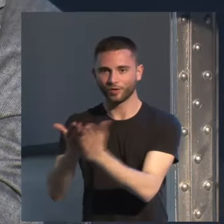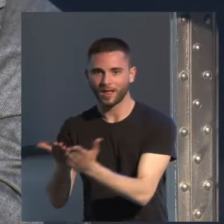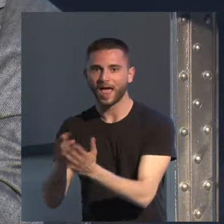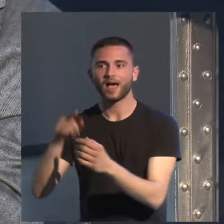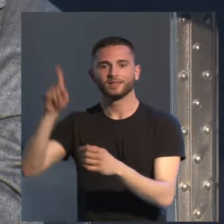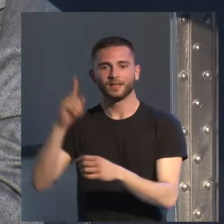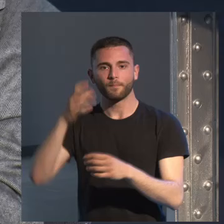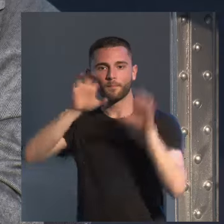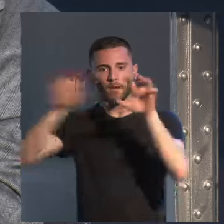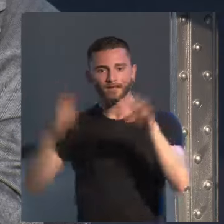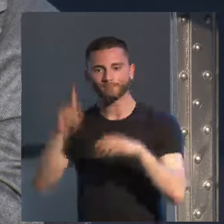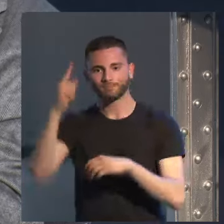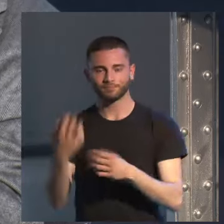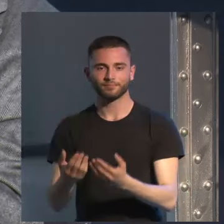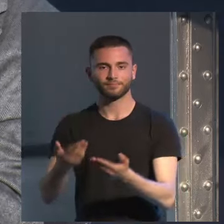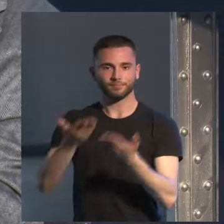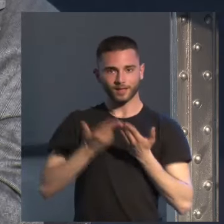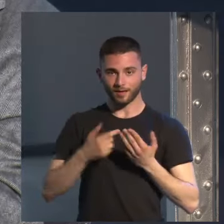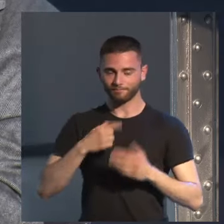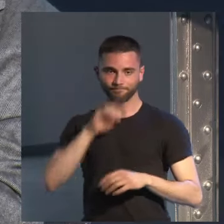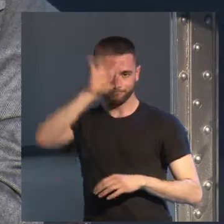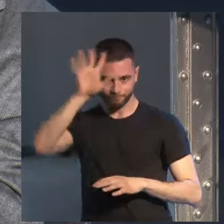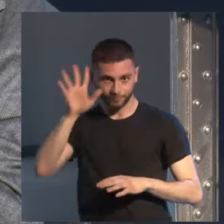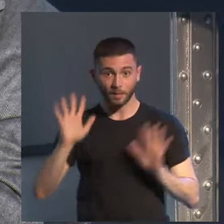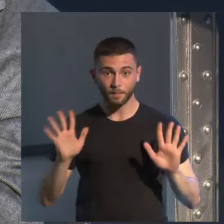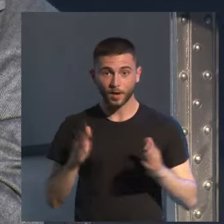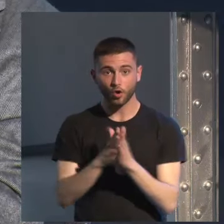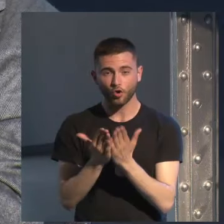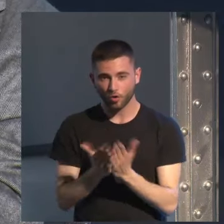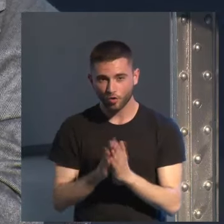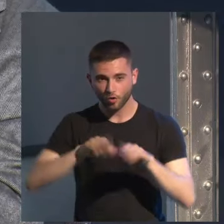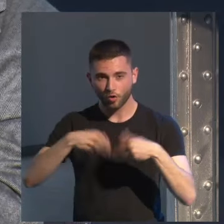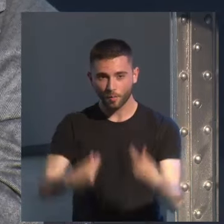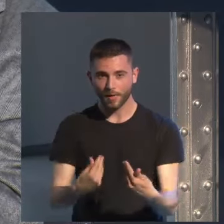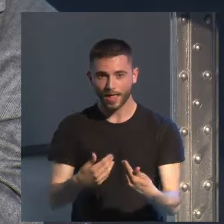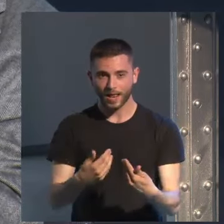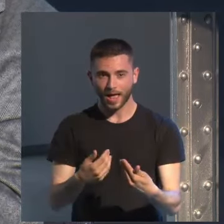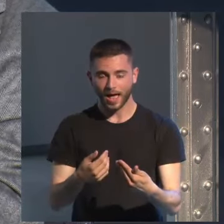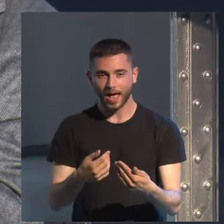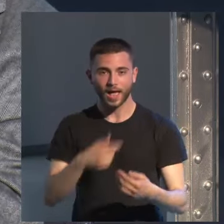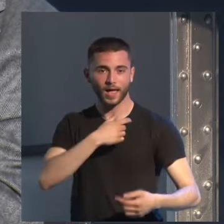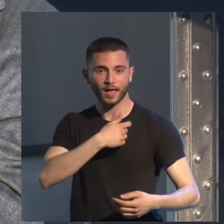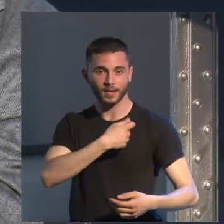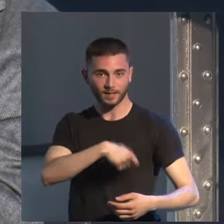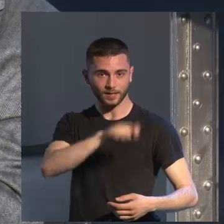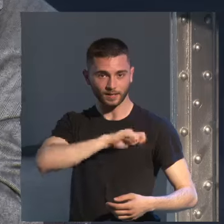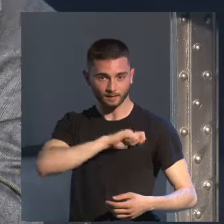existe una novela en lengua castellana, lengua española, mucho